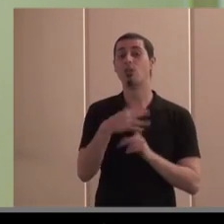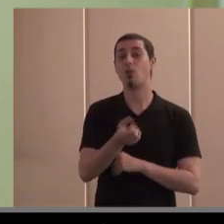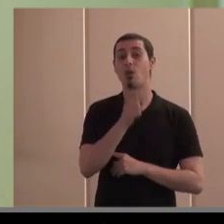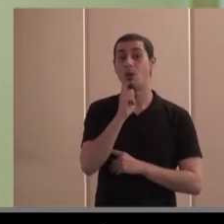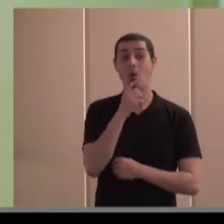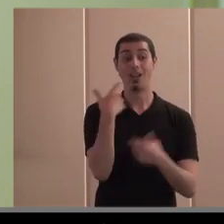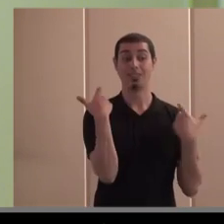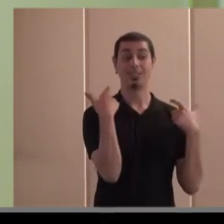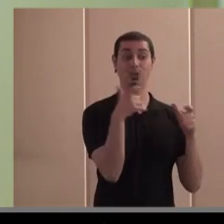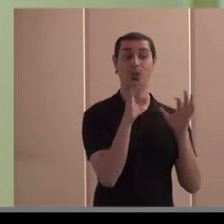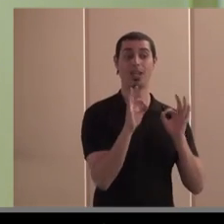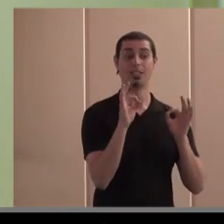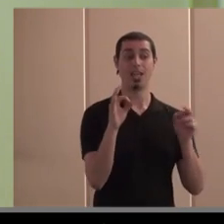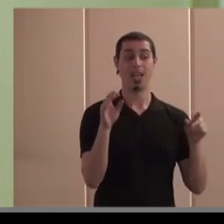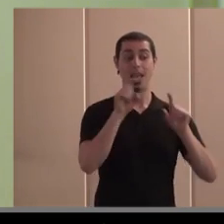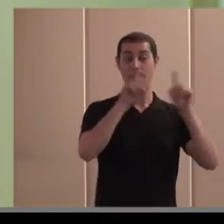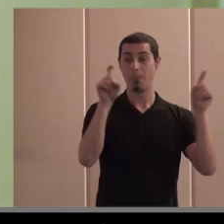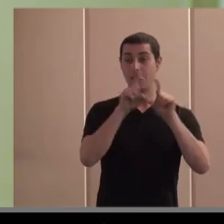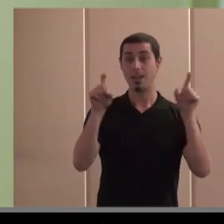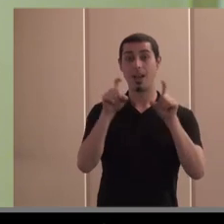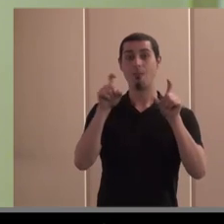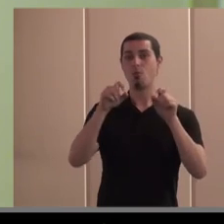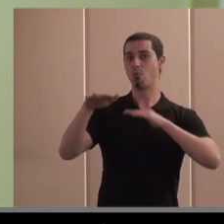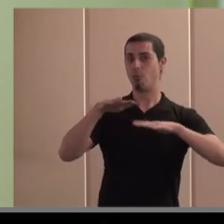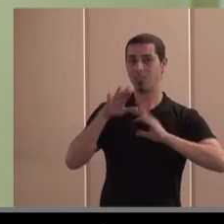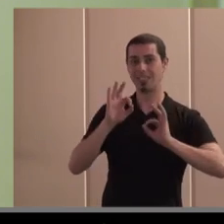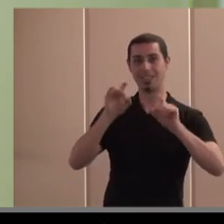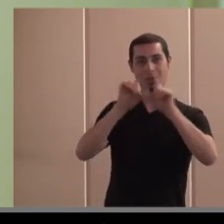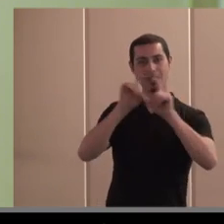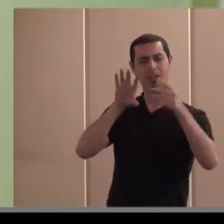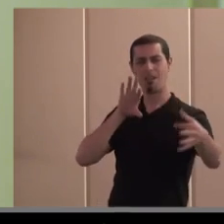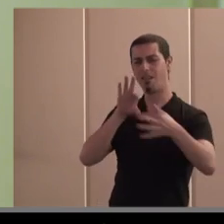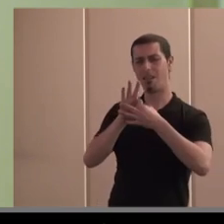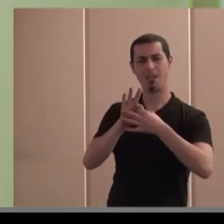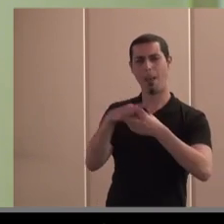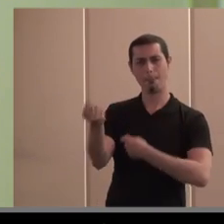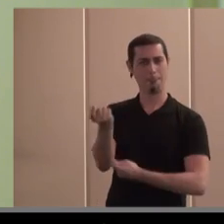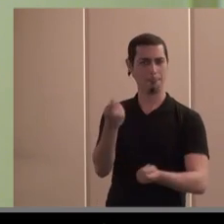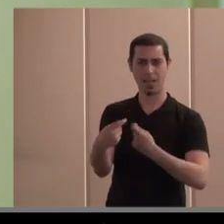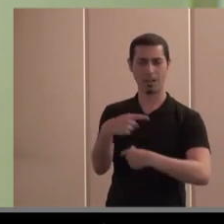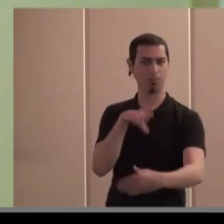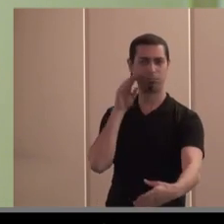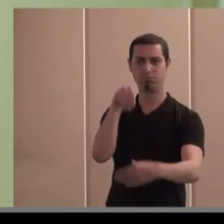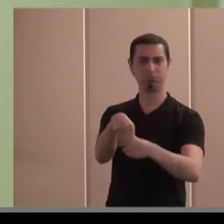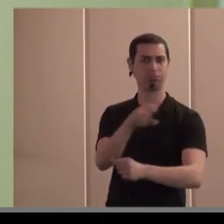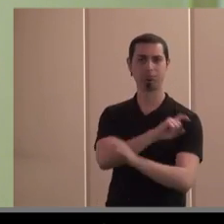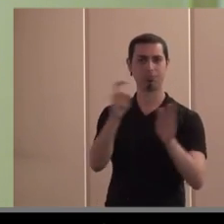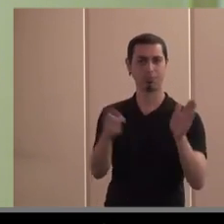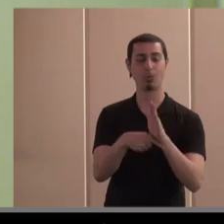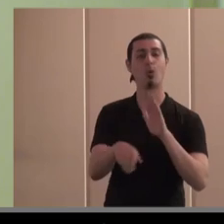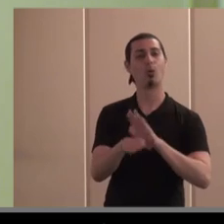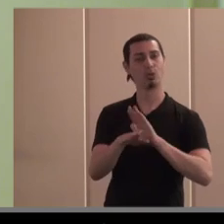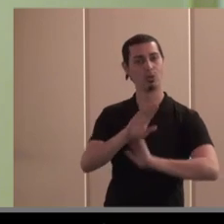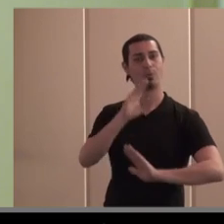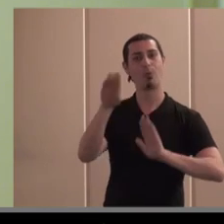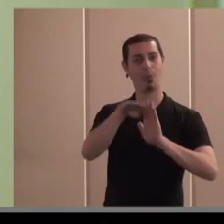pues que es un sector empresarial movimiento empresarial que está perfectamente arraigado en el mercado y que bueno pues sigue funcionando con estos